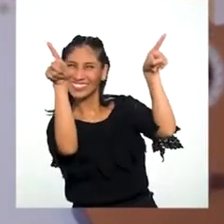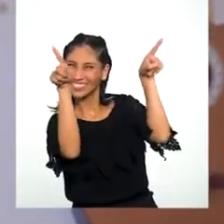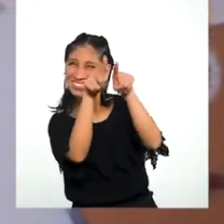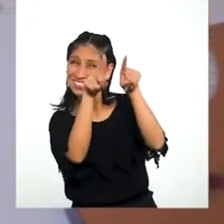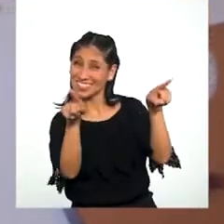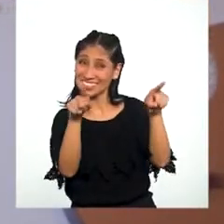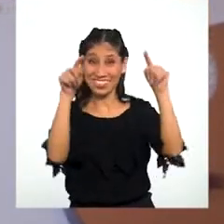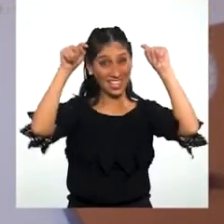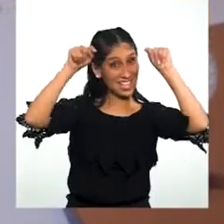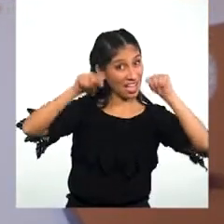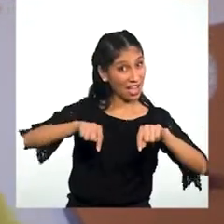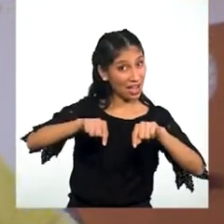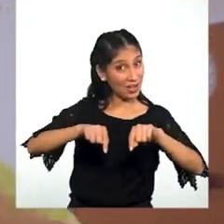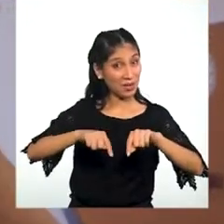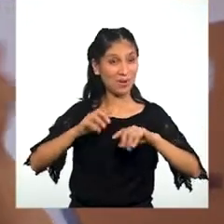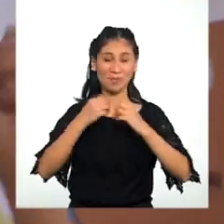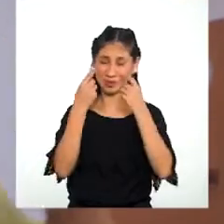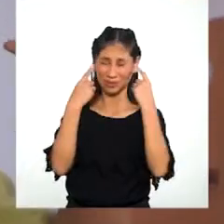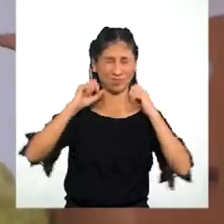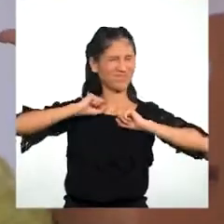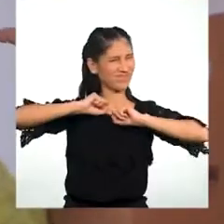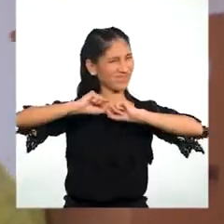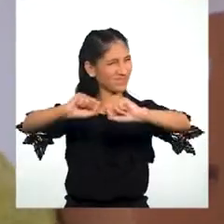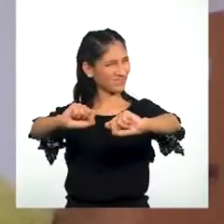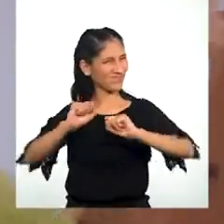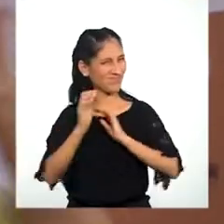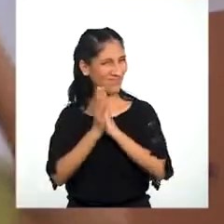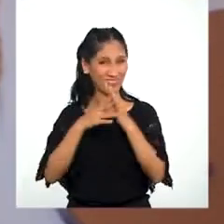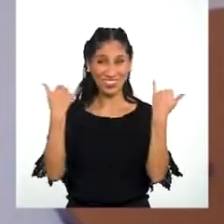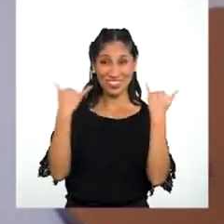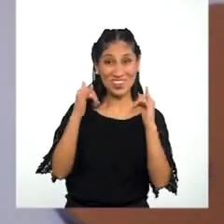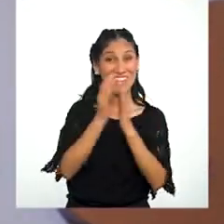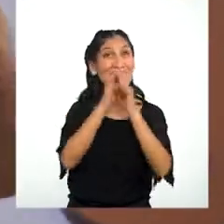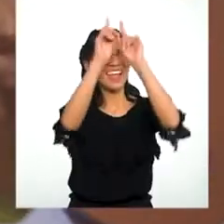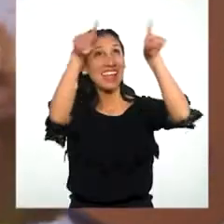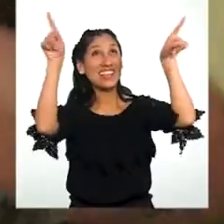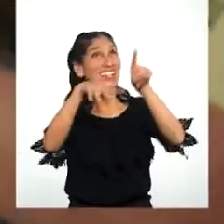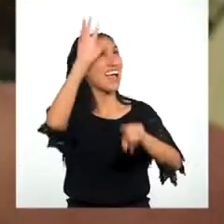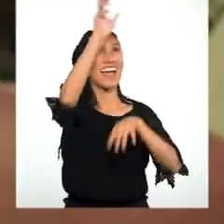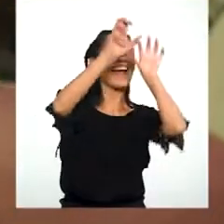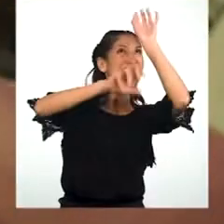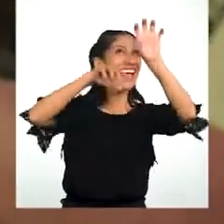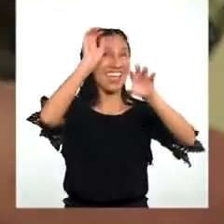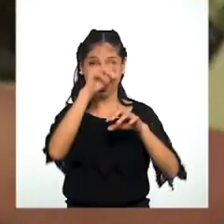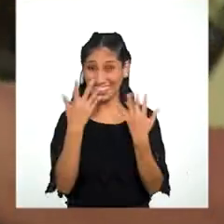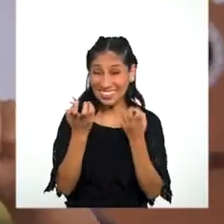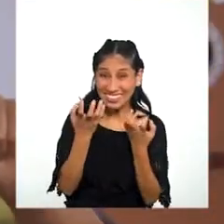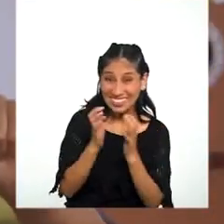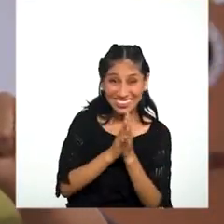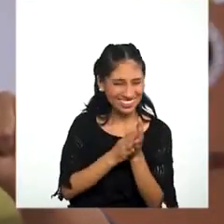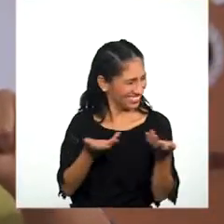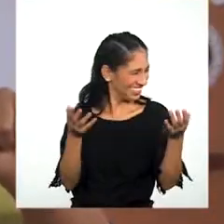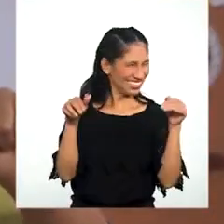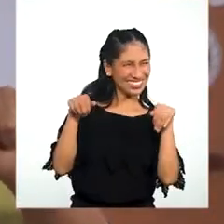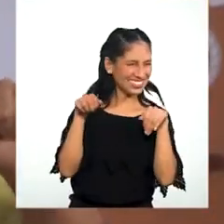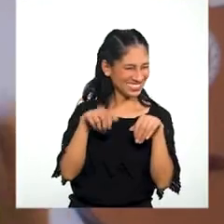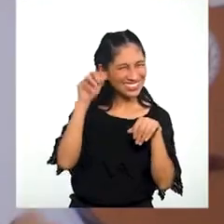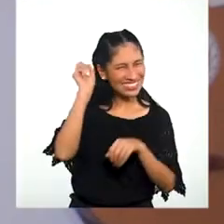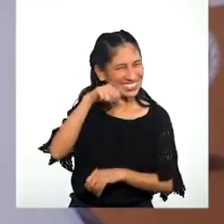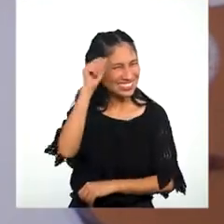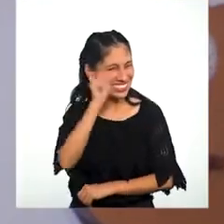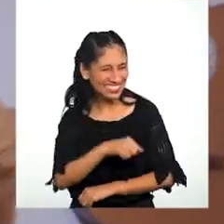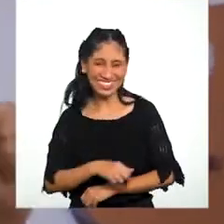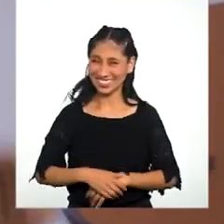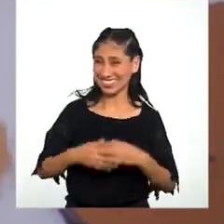eso, ahora vamos a despertar nuestros cuerpos jugando a atrapar estrellas ¿Te gustaría? ¡Claro que sí!